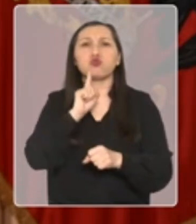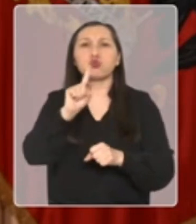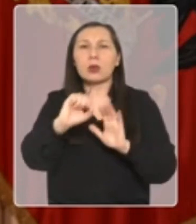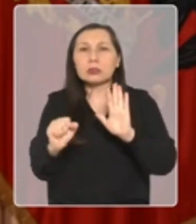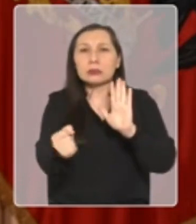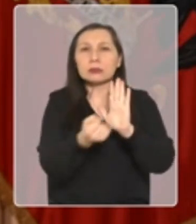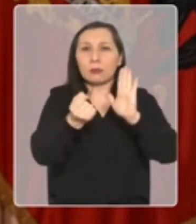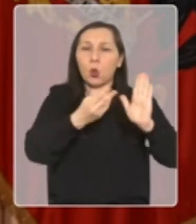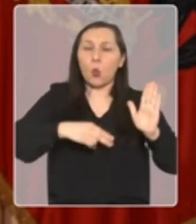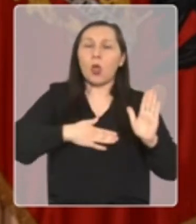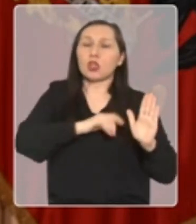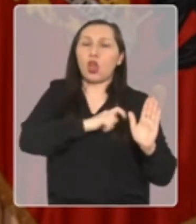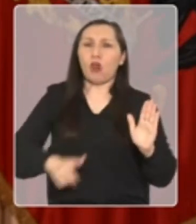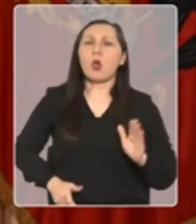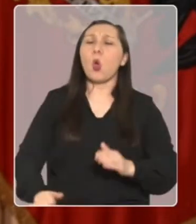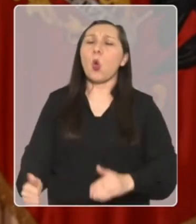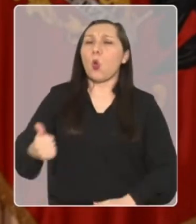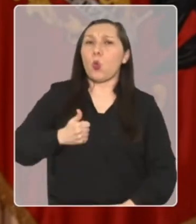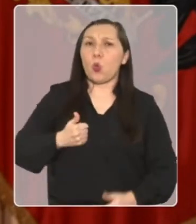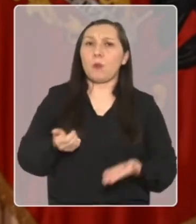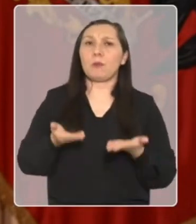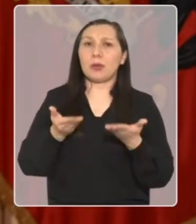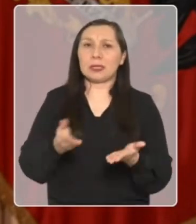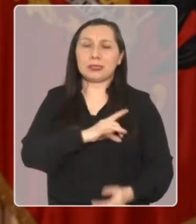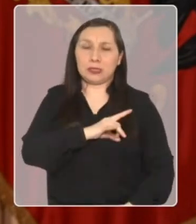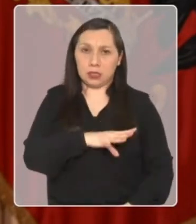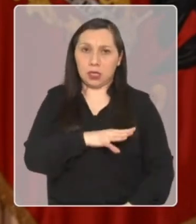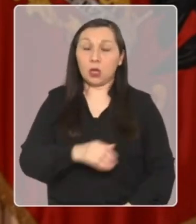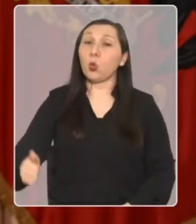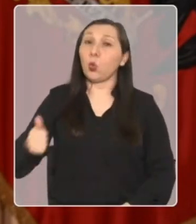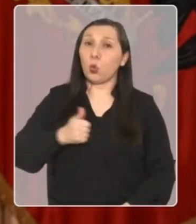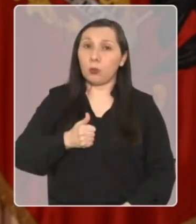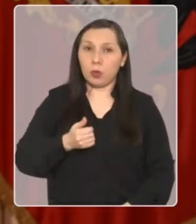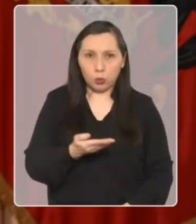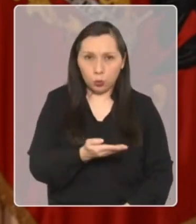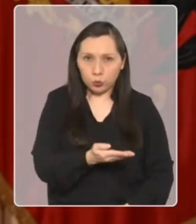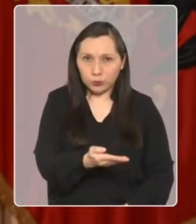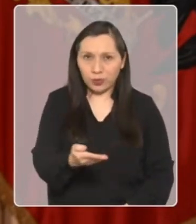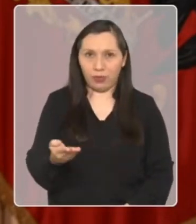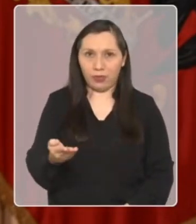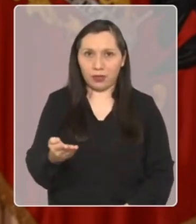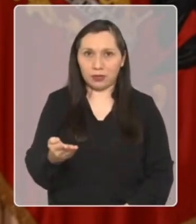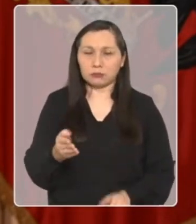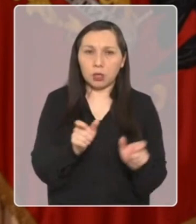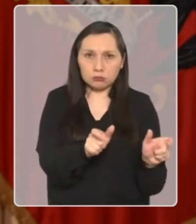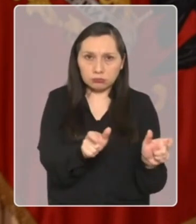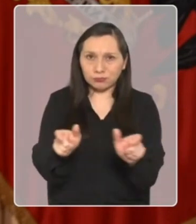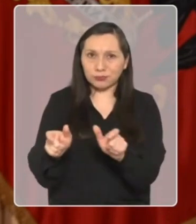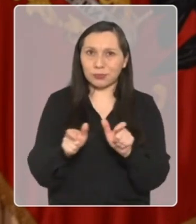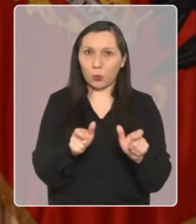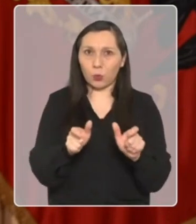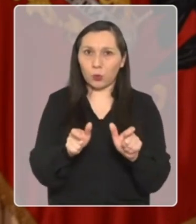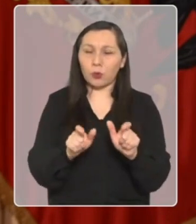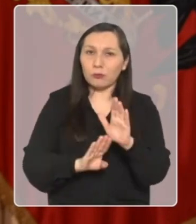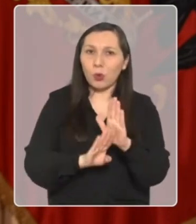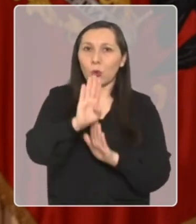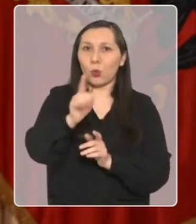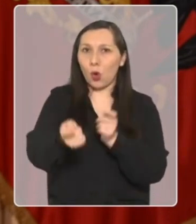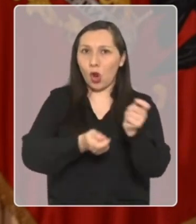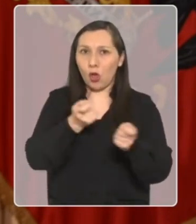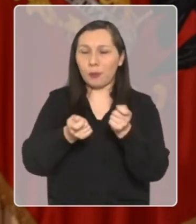Tiene el sello de nuestro gobierno, que es cumplir con Chile, cumplir con ustedes, en seguridad,